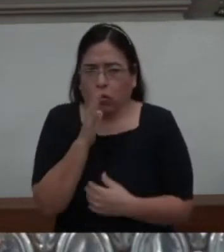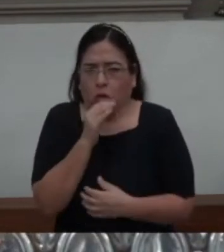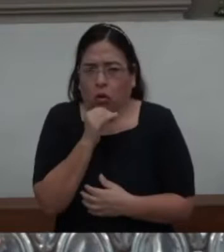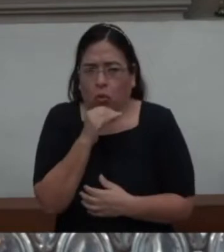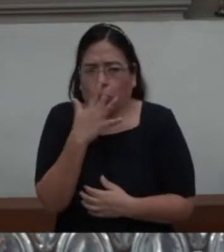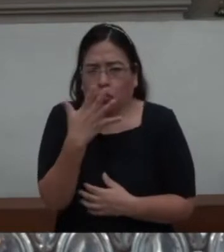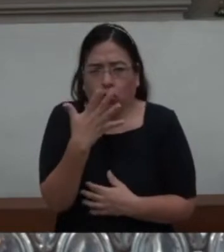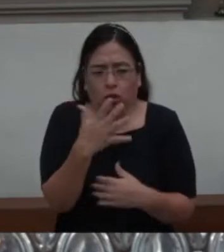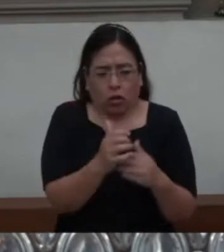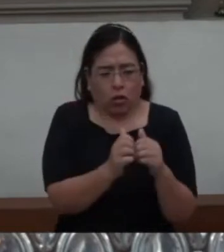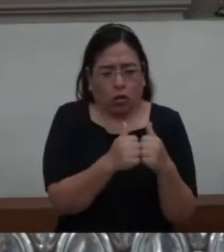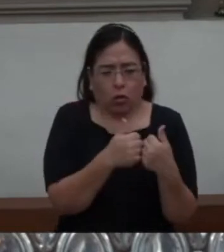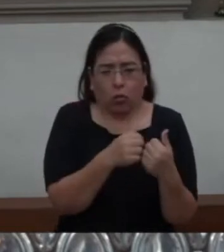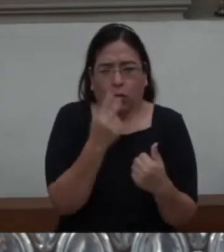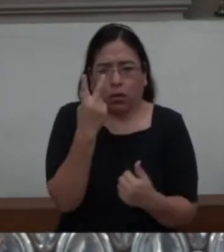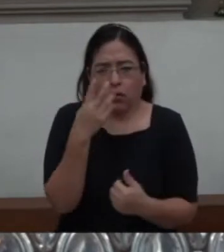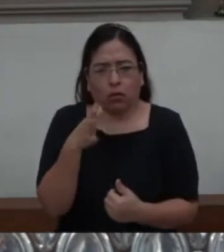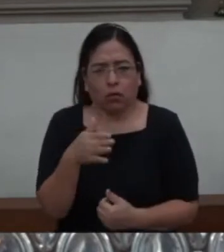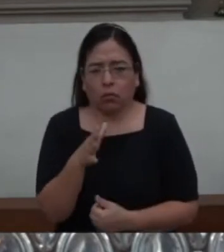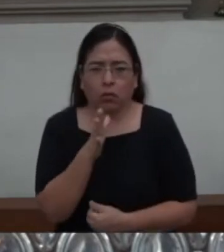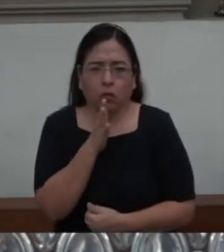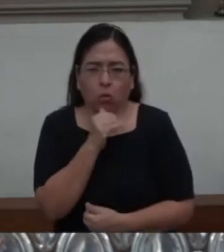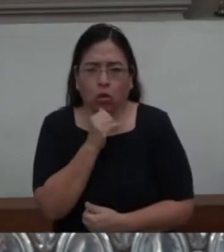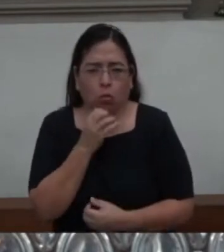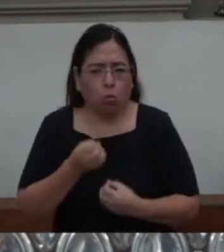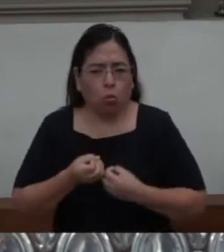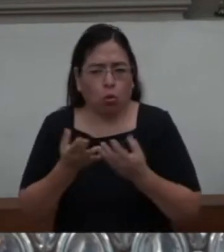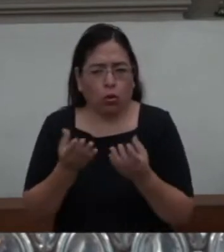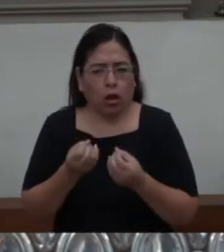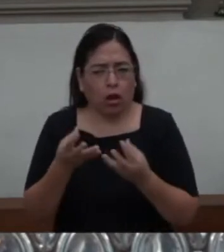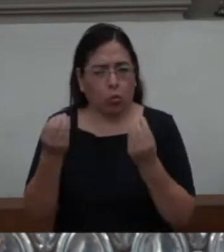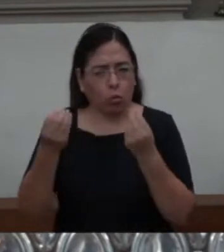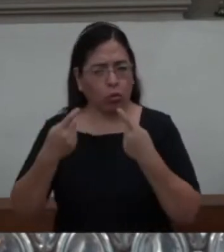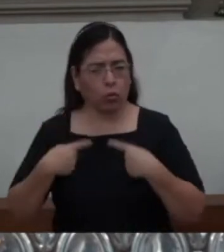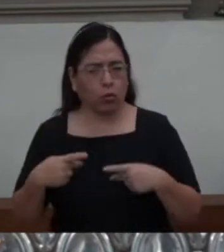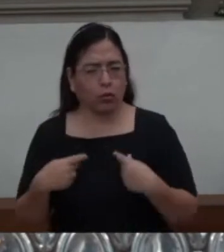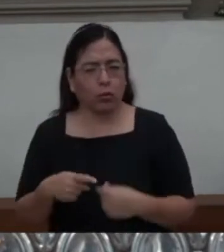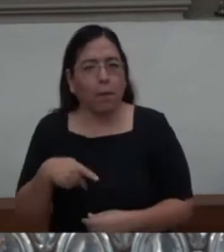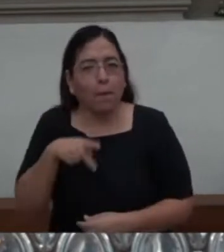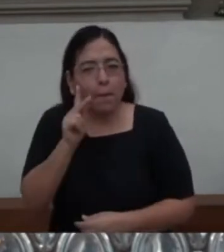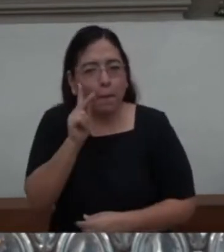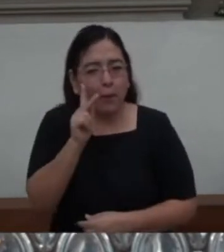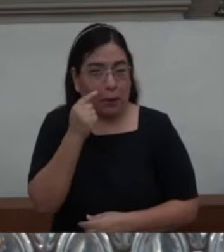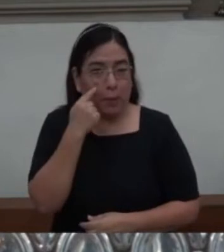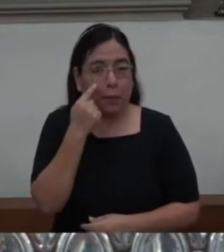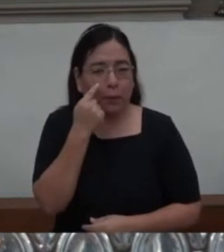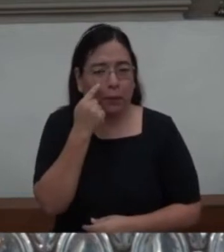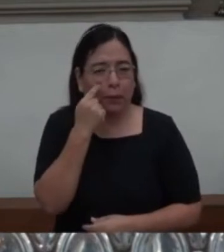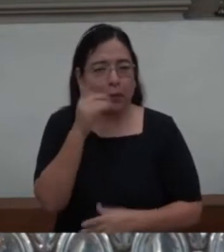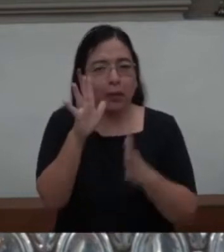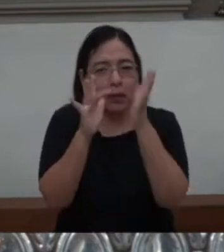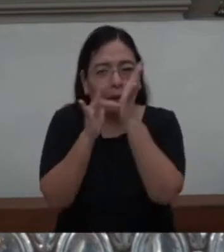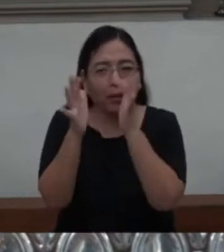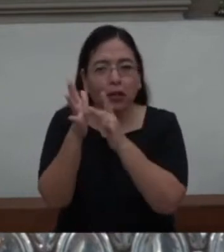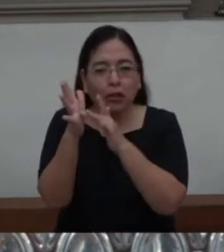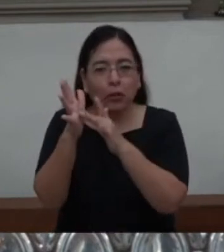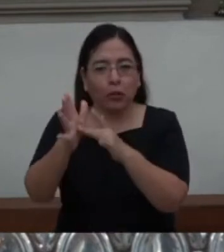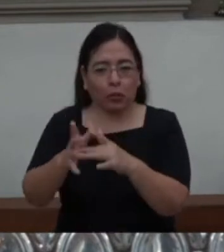Pero aparece la fuerza de Dios. Aparece la mano de Cristo.